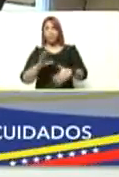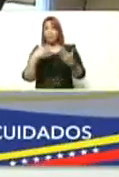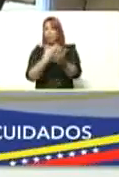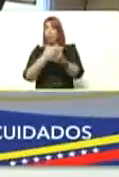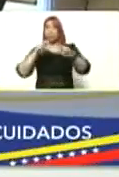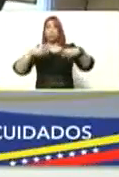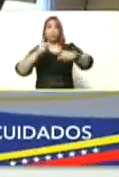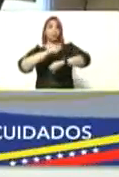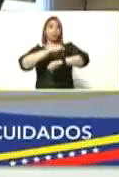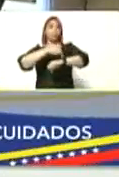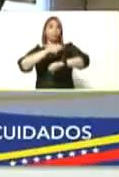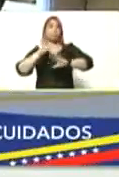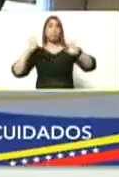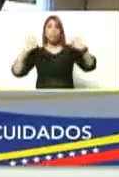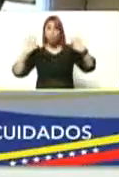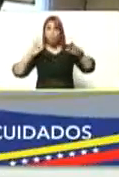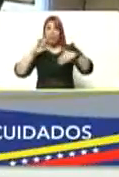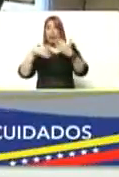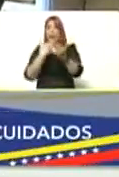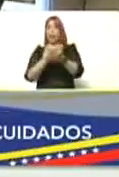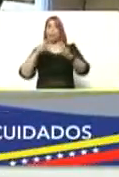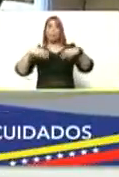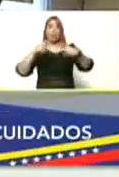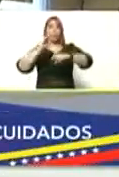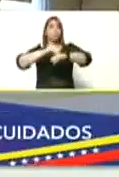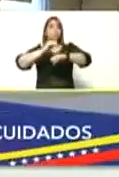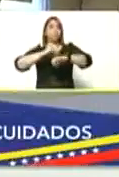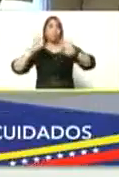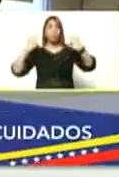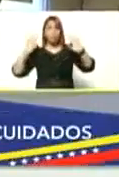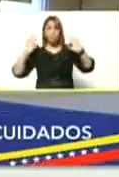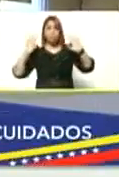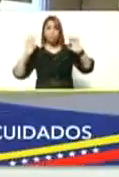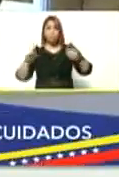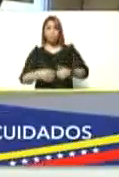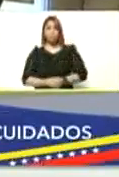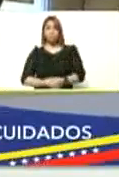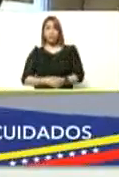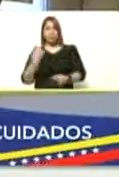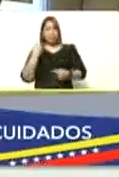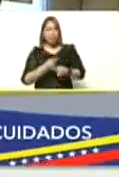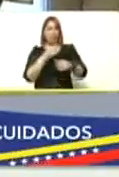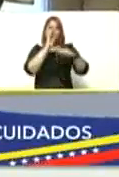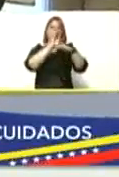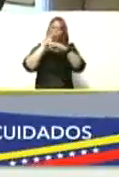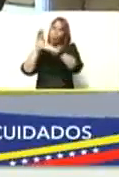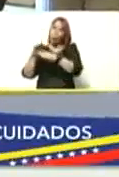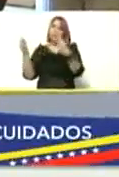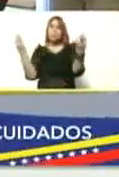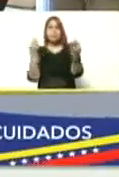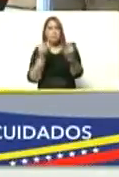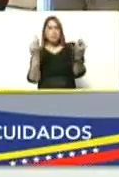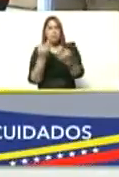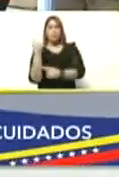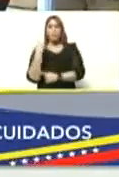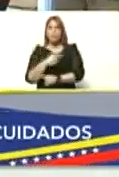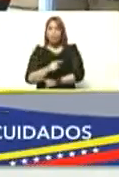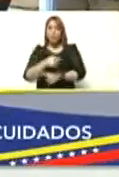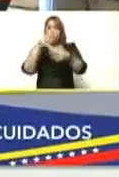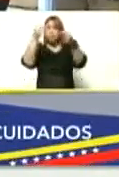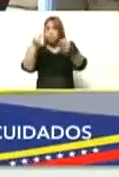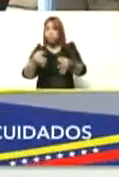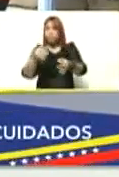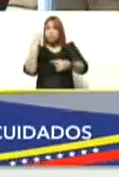aviso hasta nuevo aviso por eso los cuidados siempre tendrán vigencia